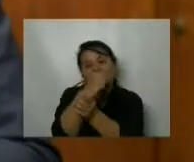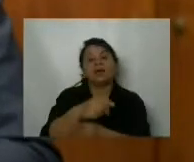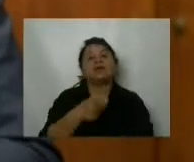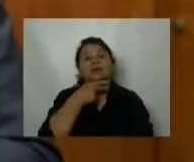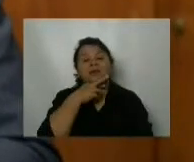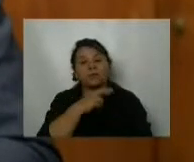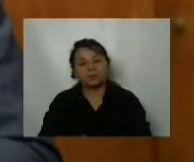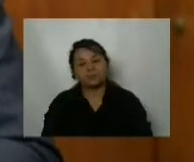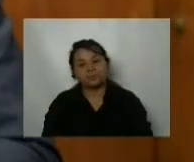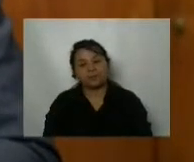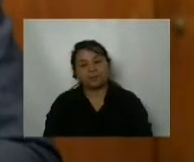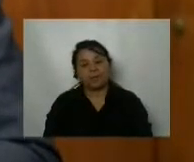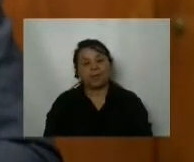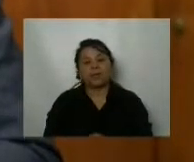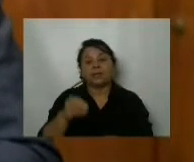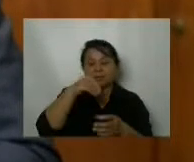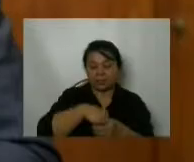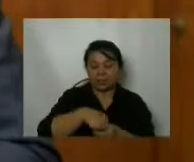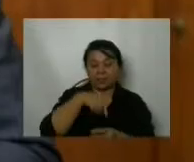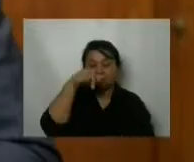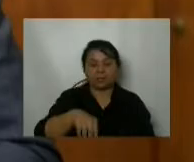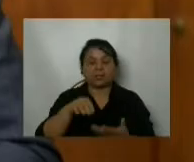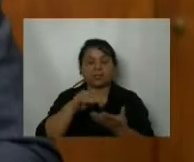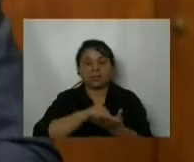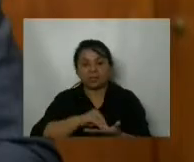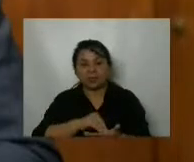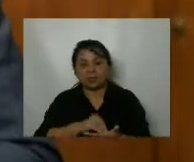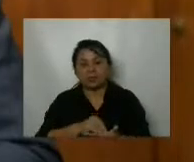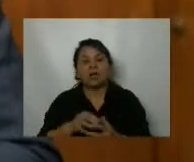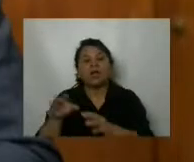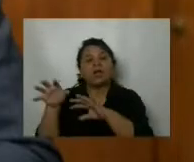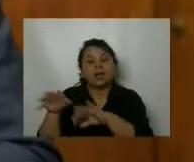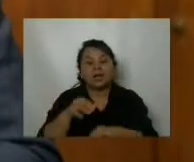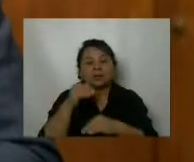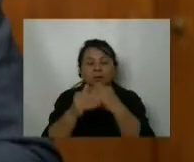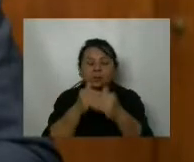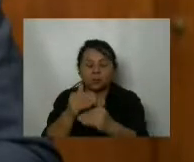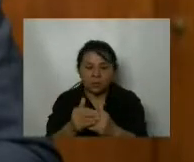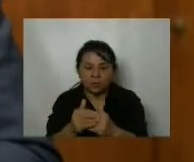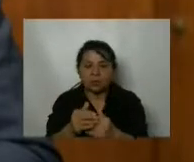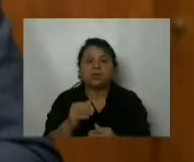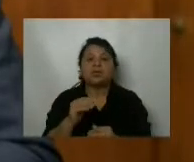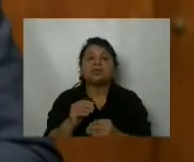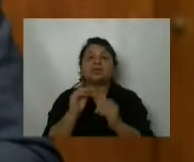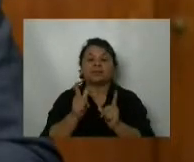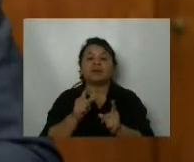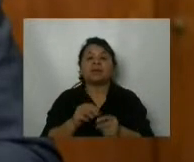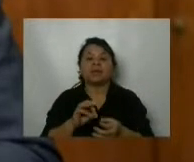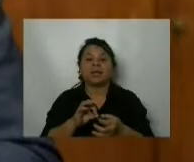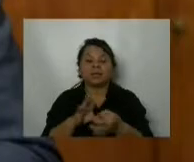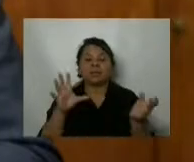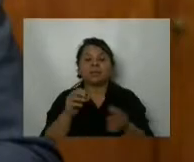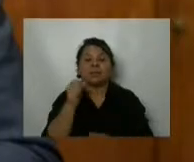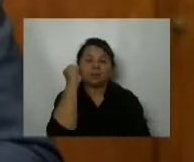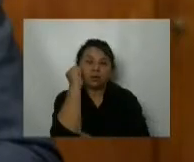el presidente ayer en su discurso. Lo ha dicho cuantas veces ha hablado. Lo que pasa es que los políticos no están acostumbrados que